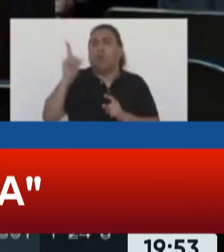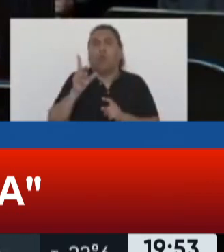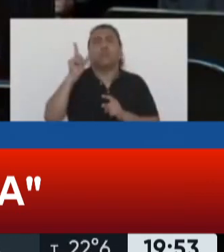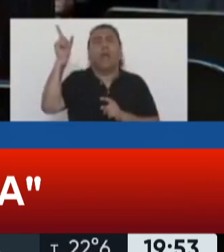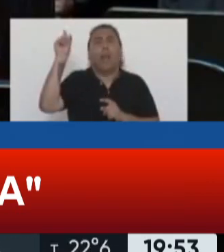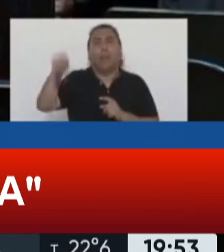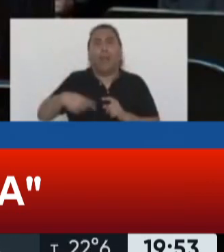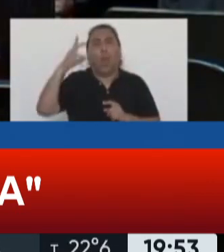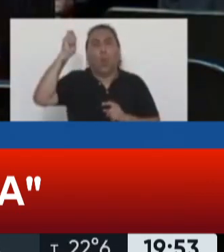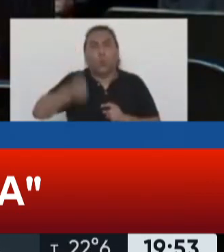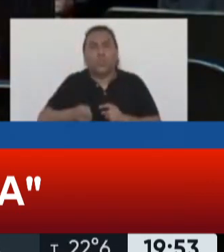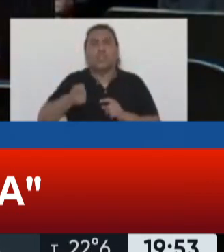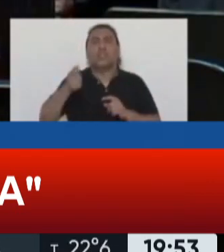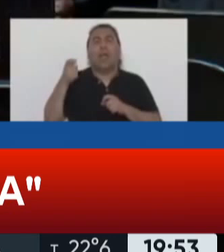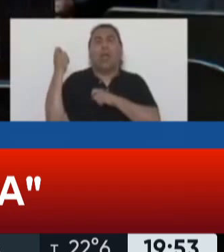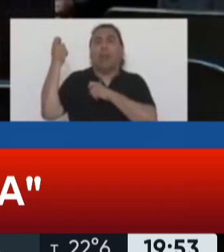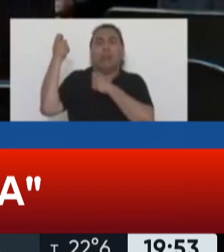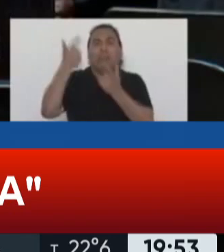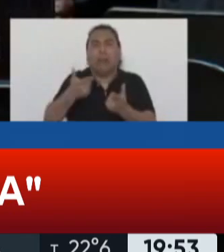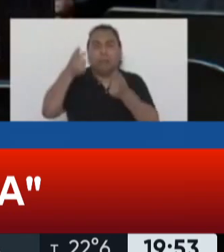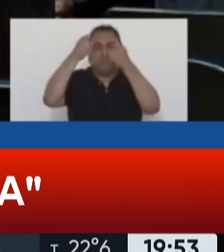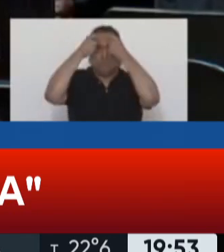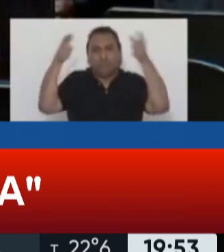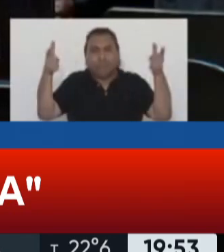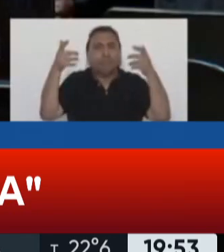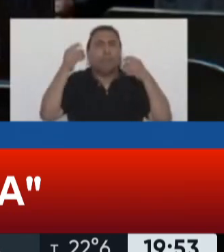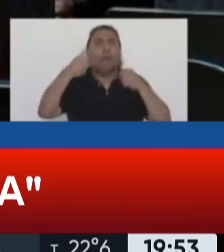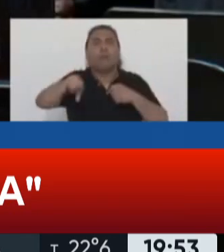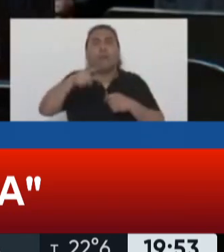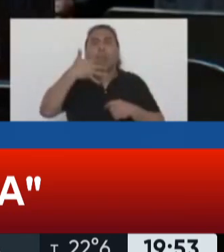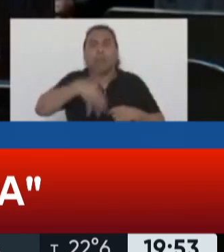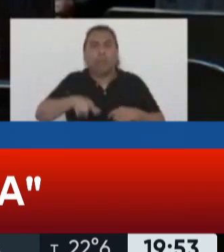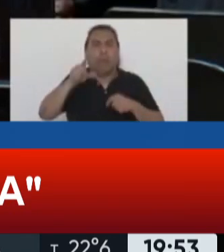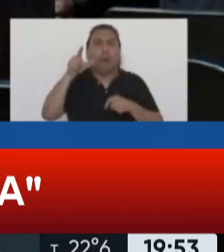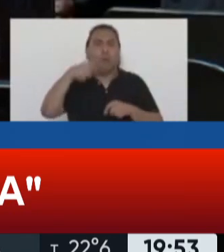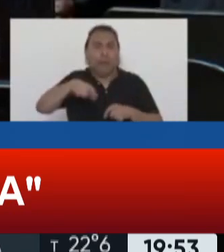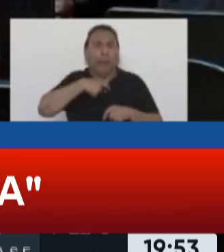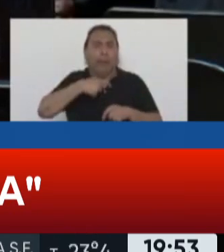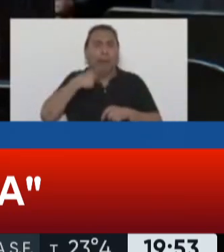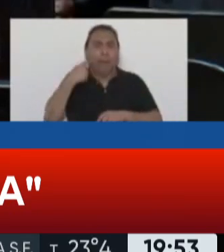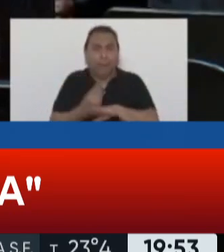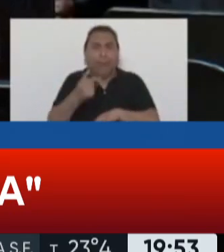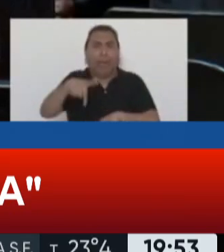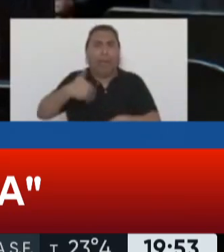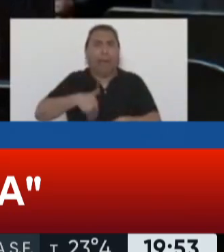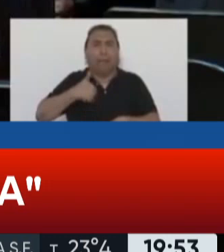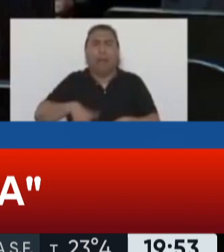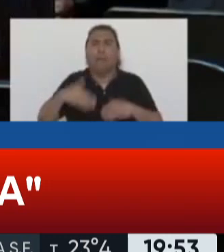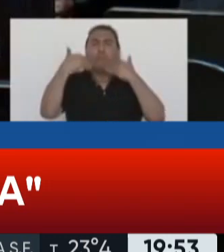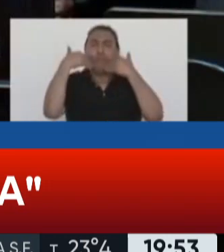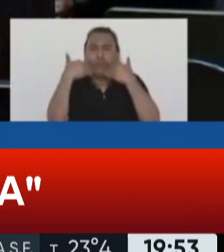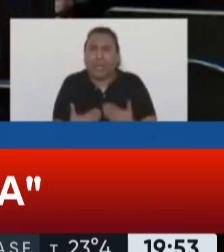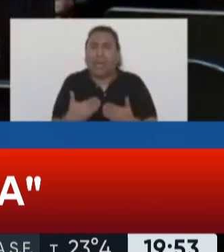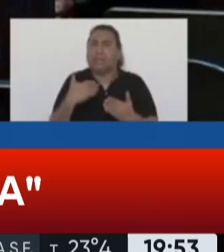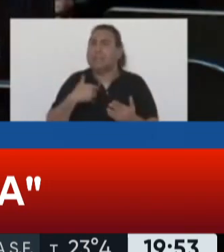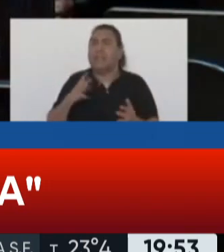justicia, los ilumine a ustedes y a todos los hombres del mundo que quieran habitar el suelo argentino. muchas gracias y